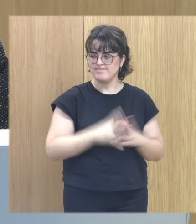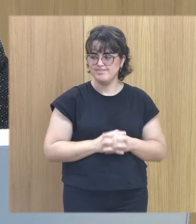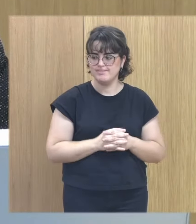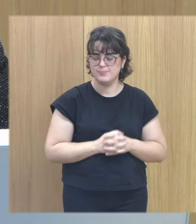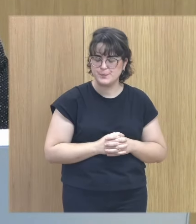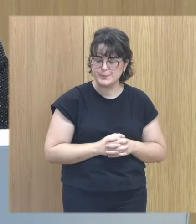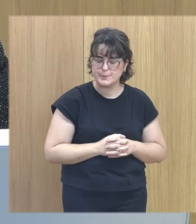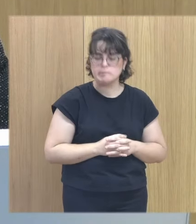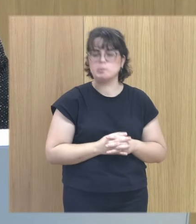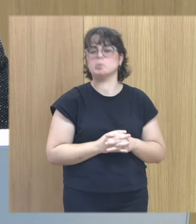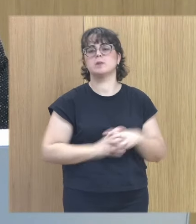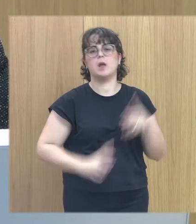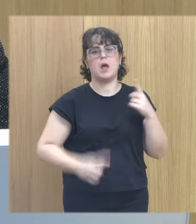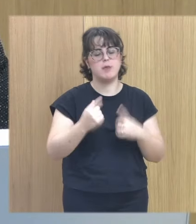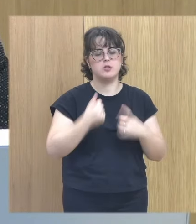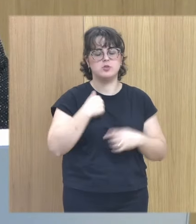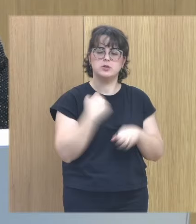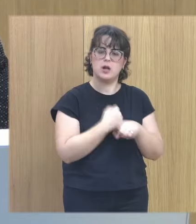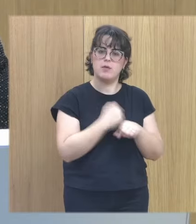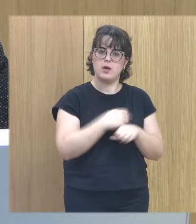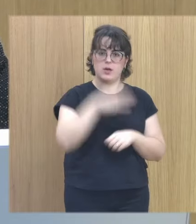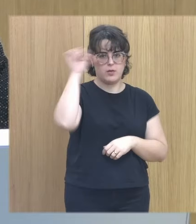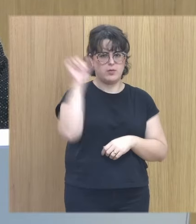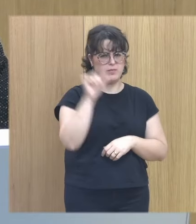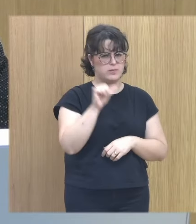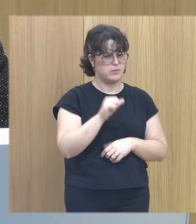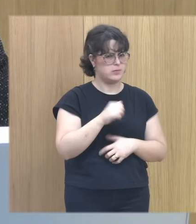a veces en mi trabajo tengo que escuchar cosas que me ofenden